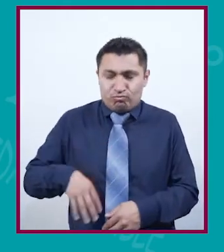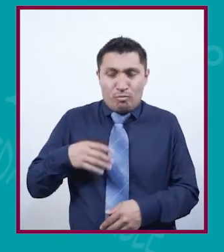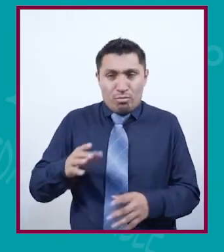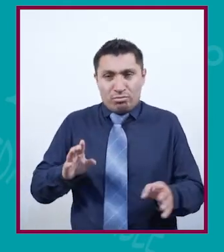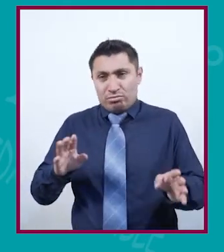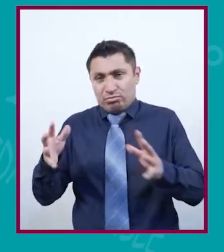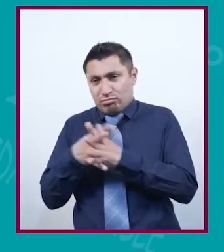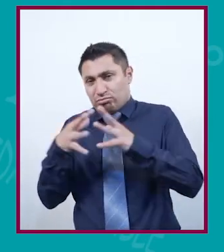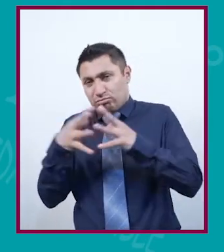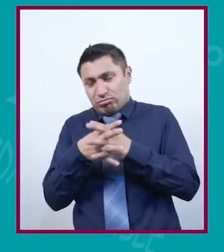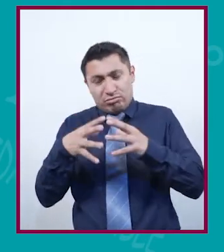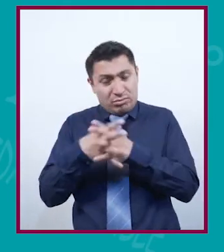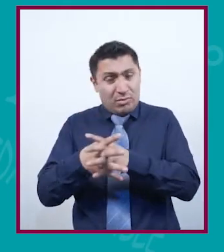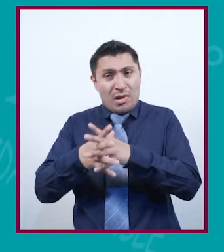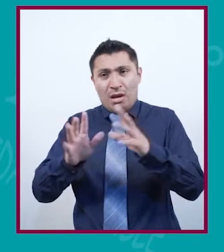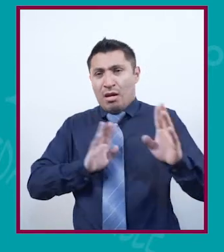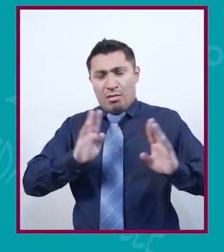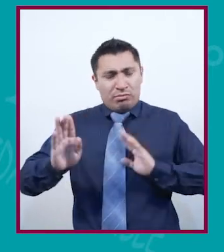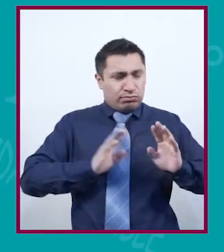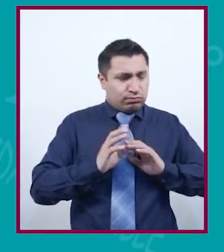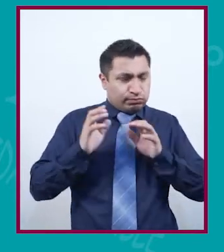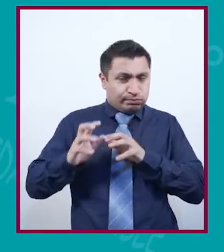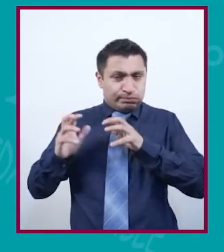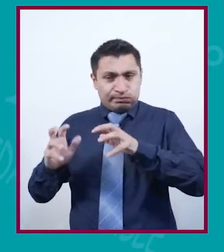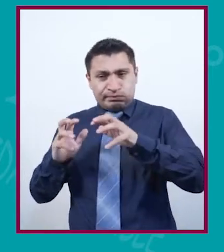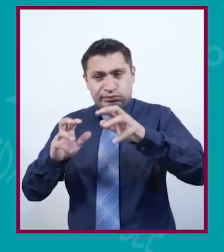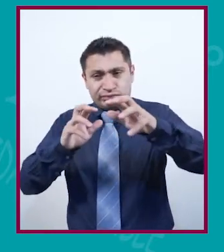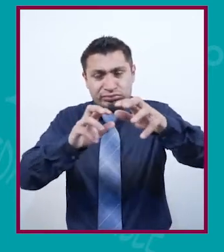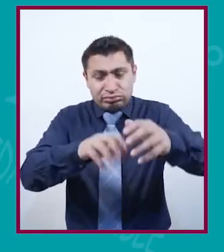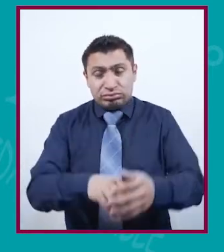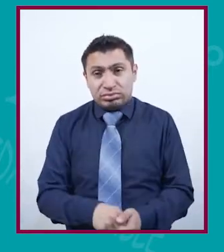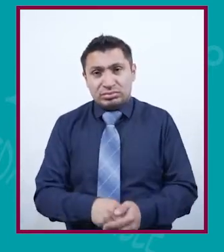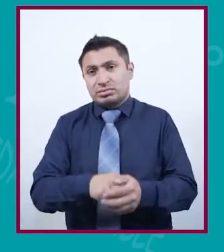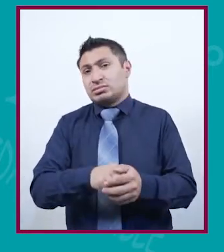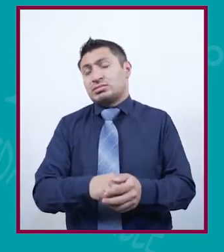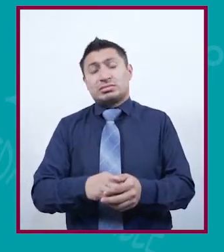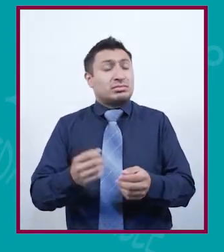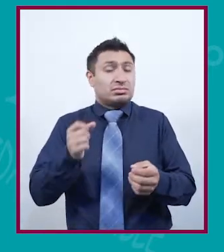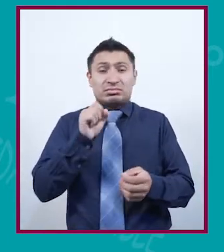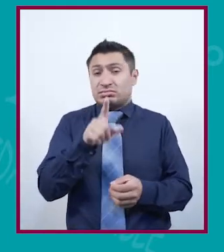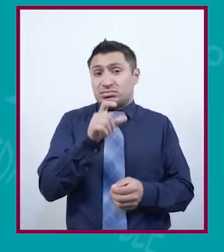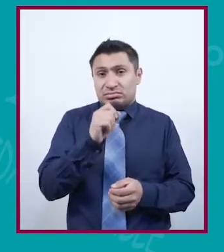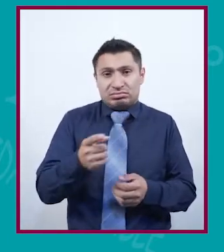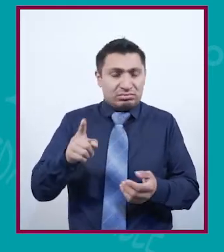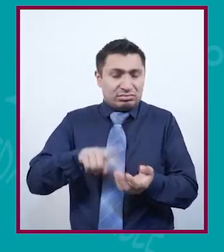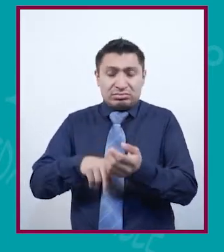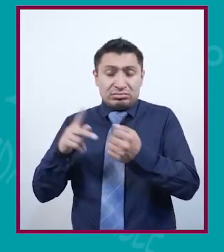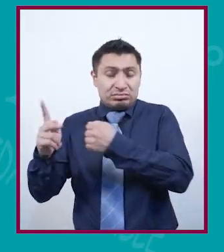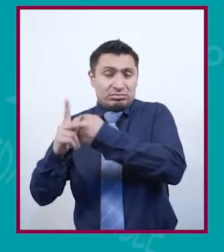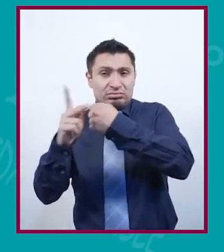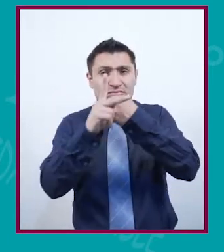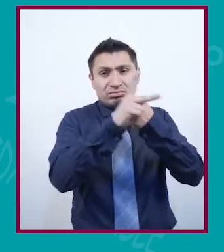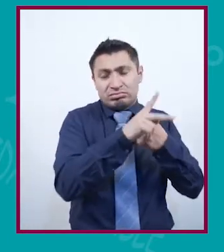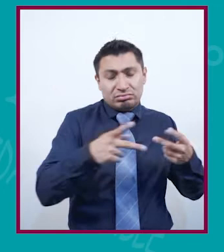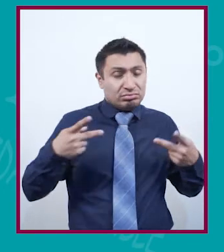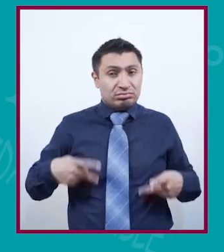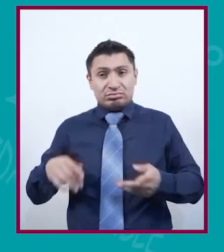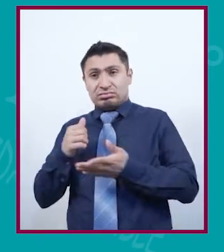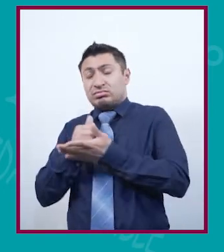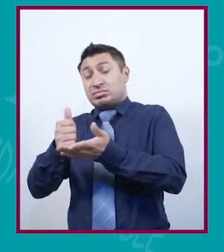esfuerzos de guerra como parte de los ejércitos, en los frentes domésticos, dentro de los mismos países,